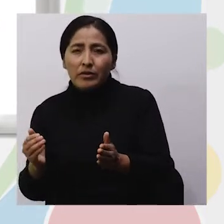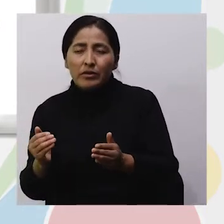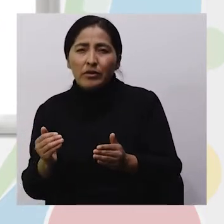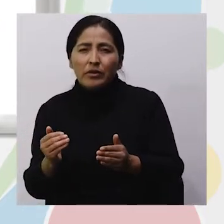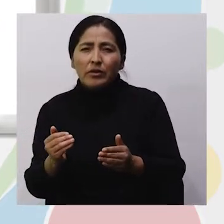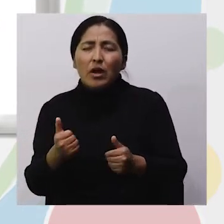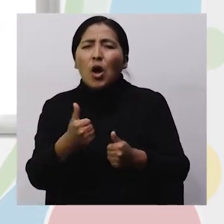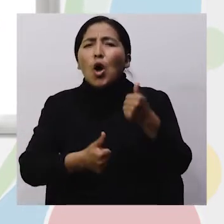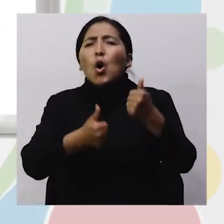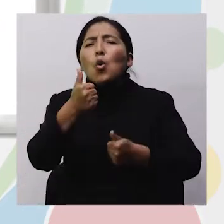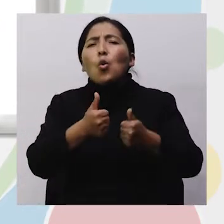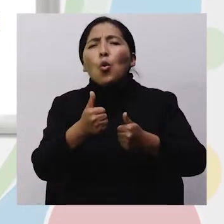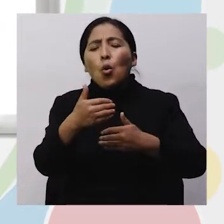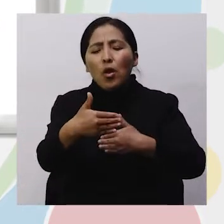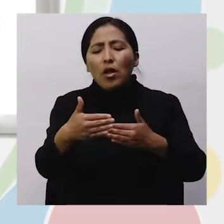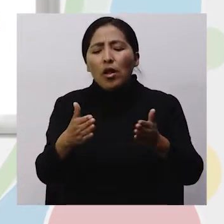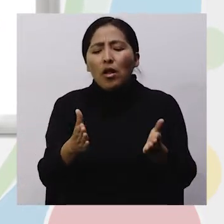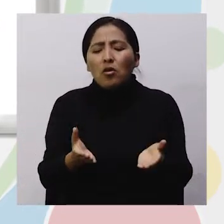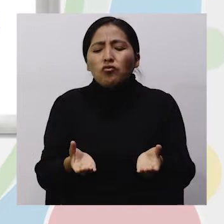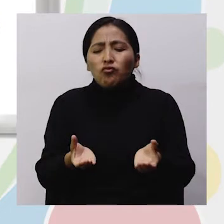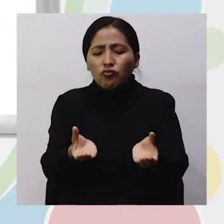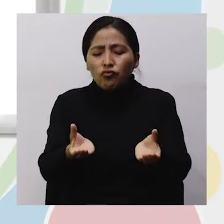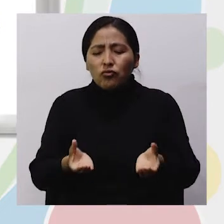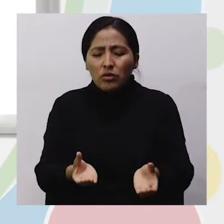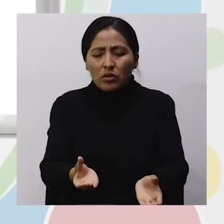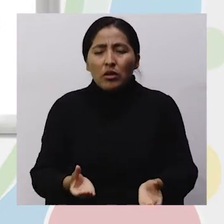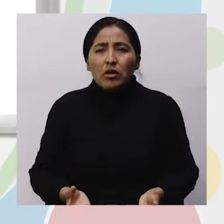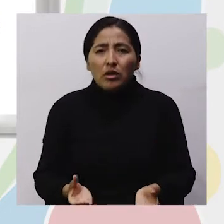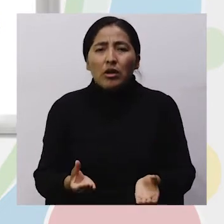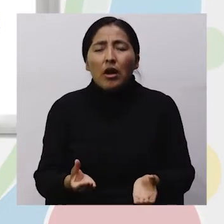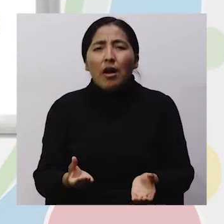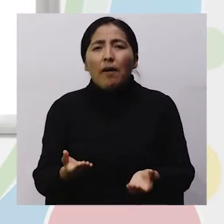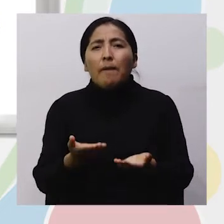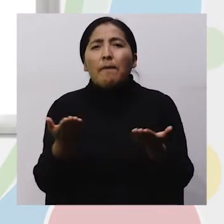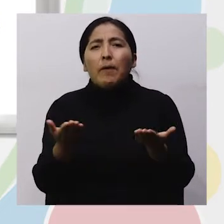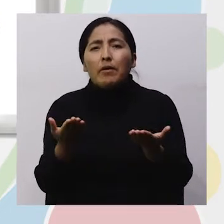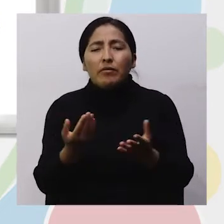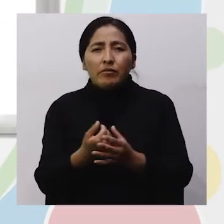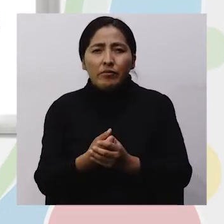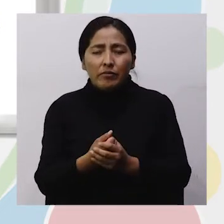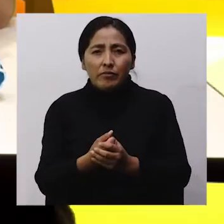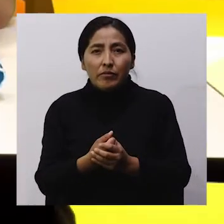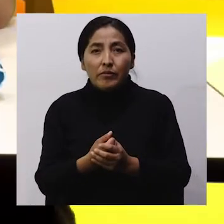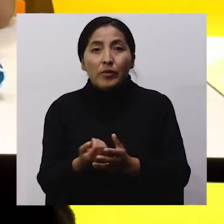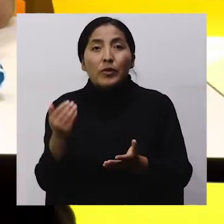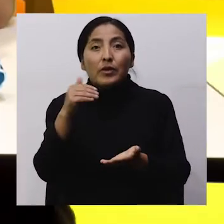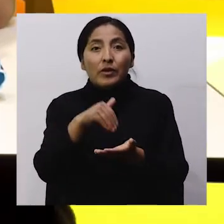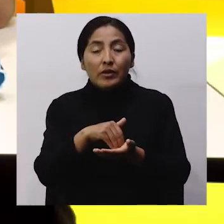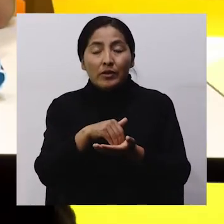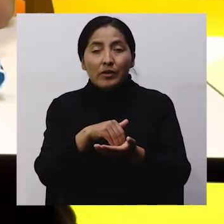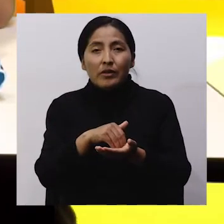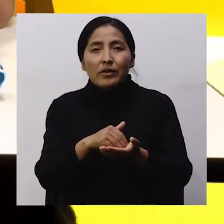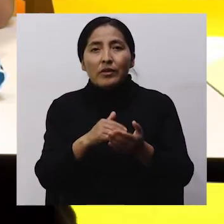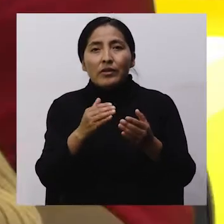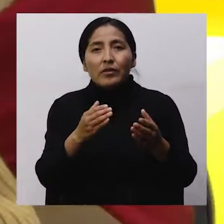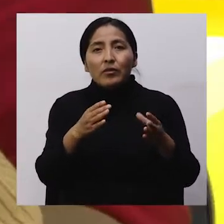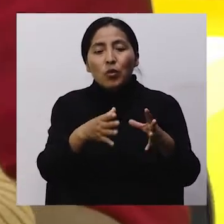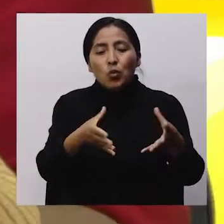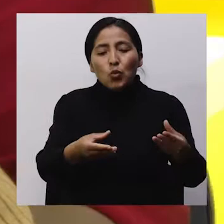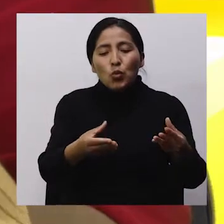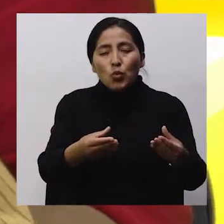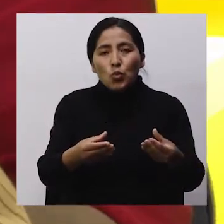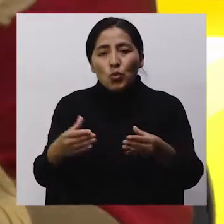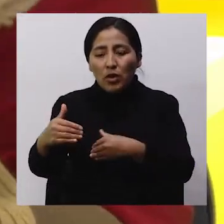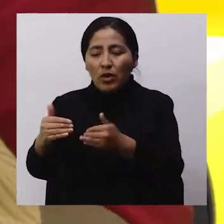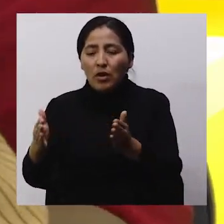¿En qué cajonera van? ¿En qué cajonera van? Eso, ahora rápido A ver, los cojines de la reina,